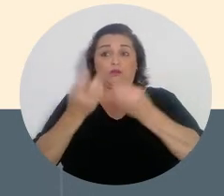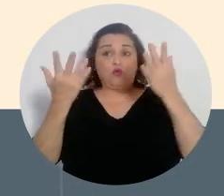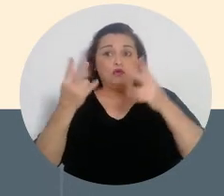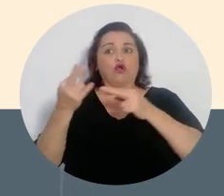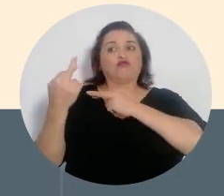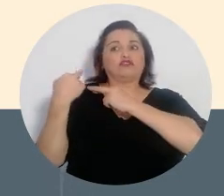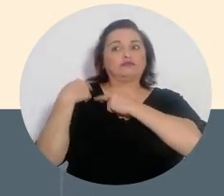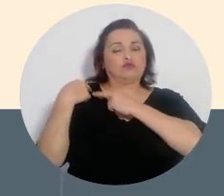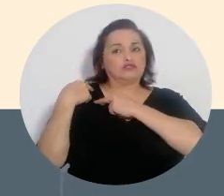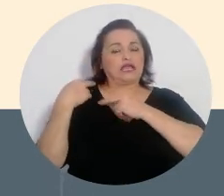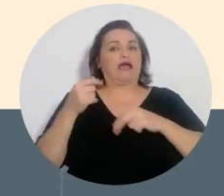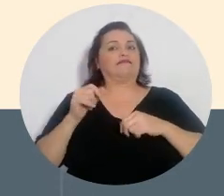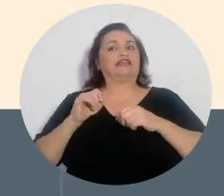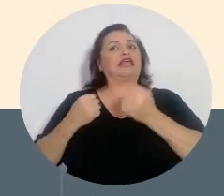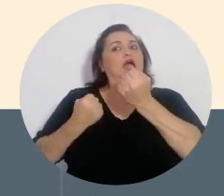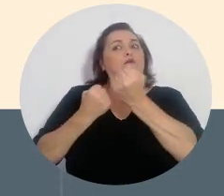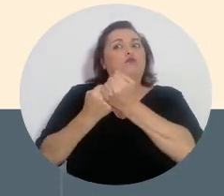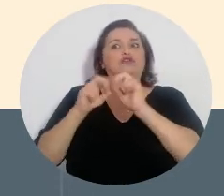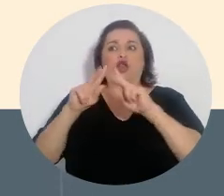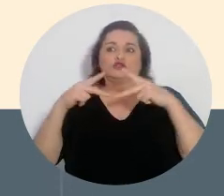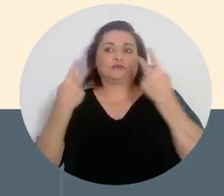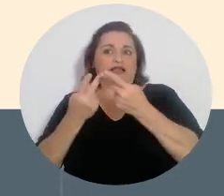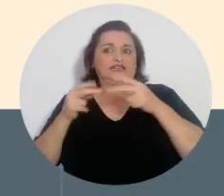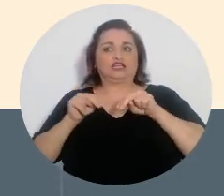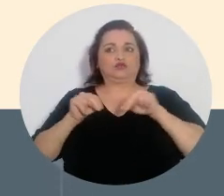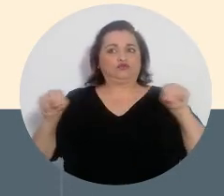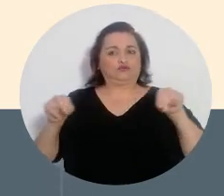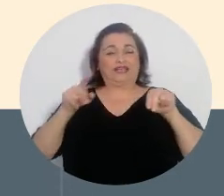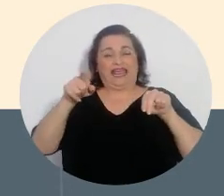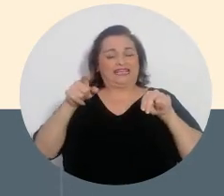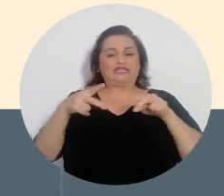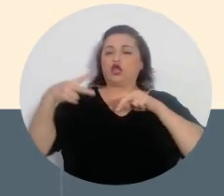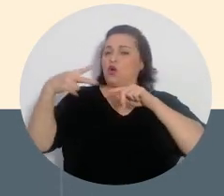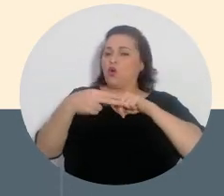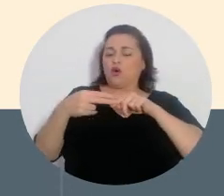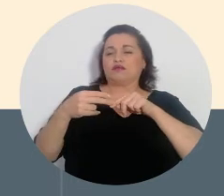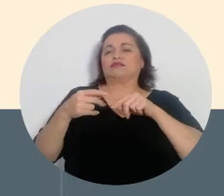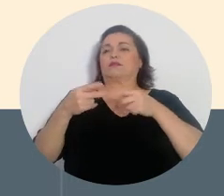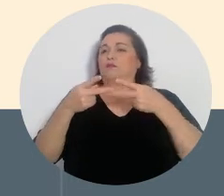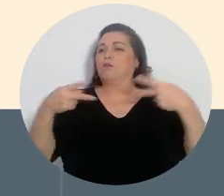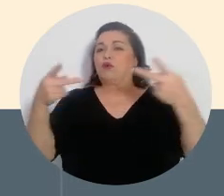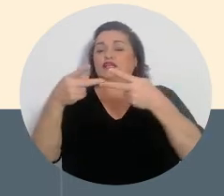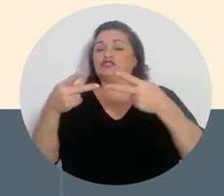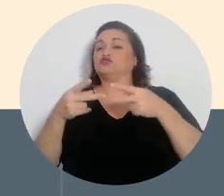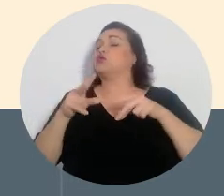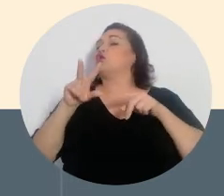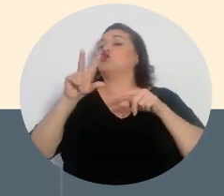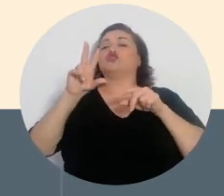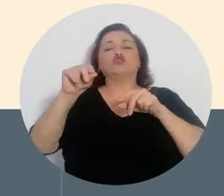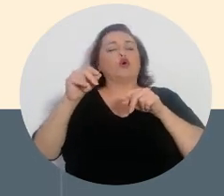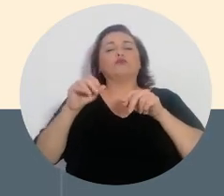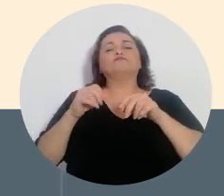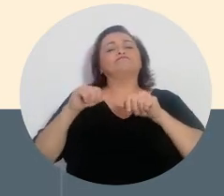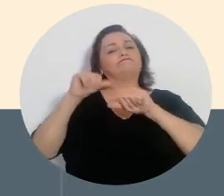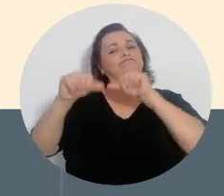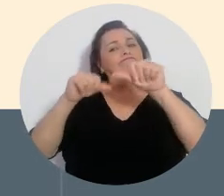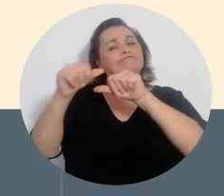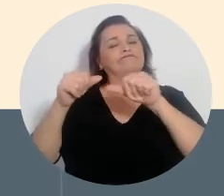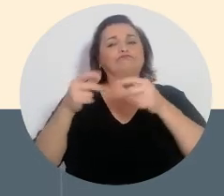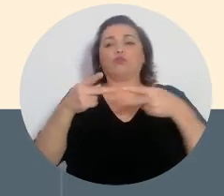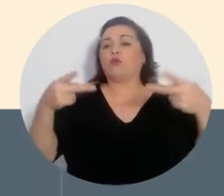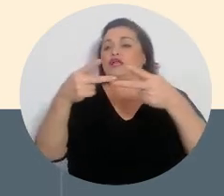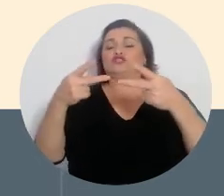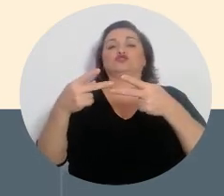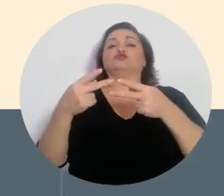responsable de beligerancia política. Y esta es la destitución inmediata del cargo y la inhabilitación para el ejercicio de cargos públicos por no